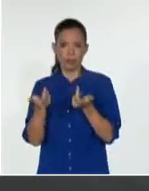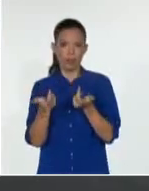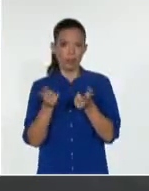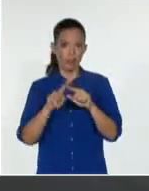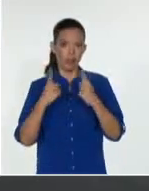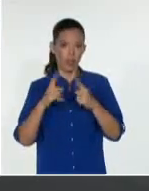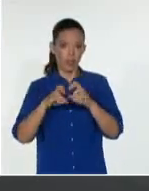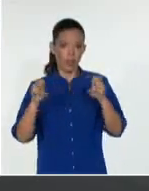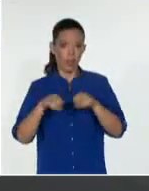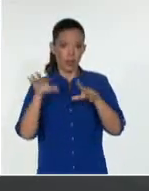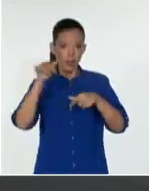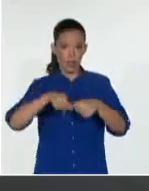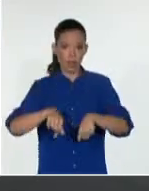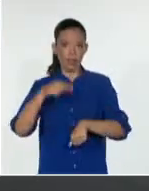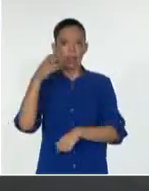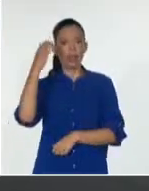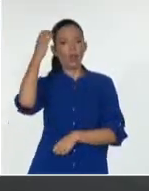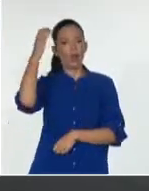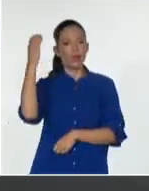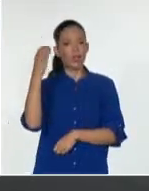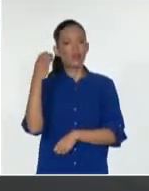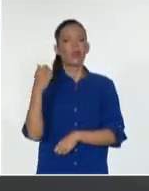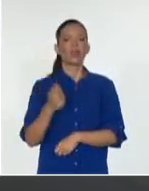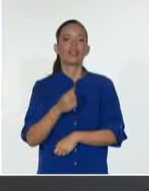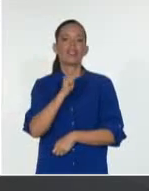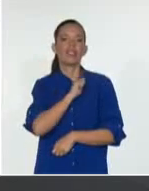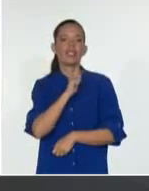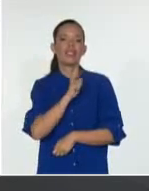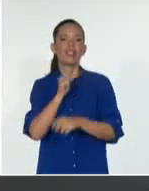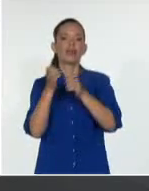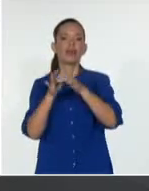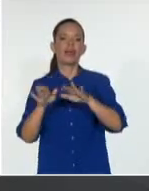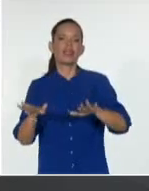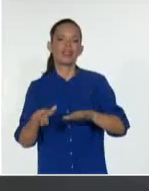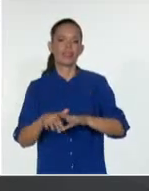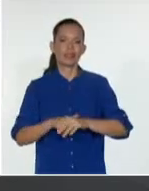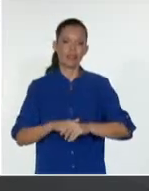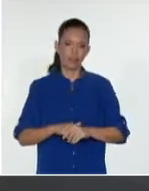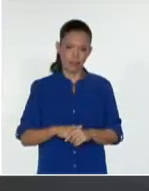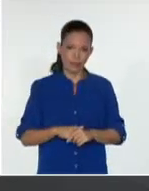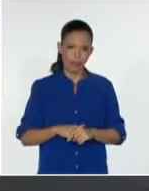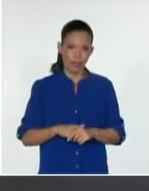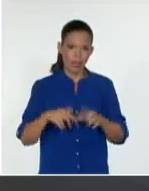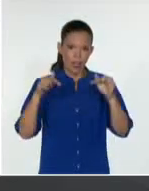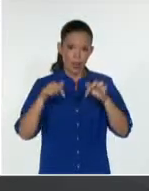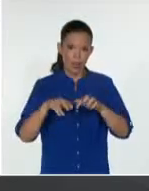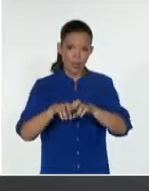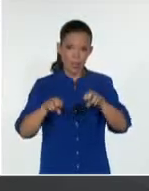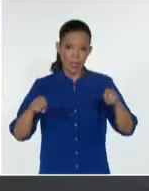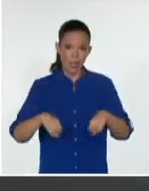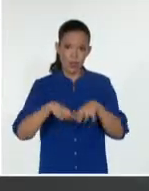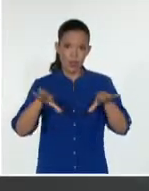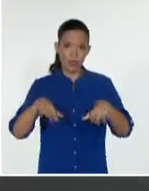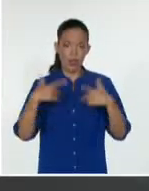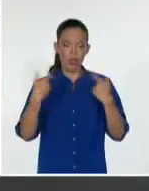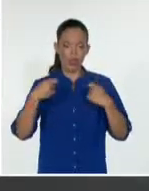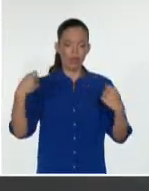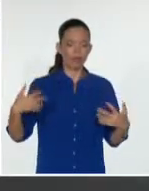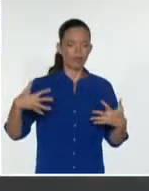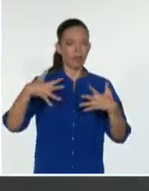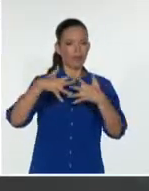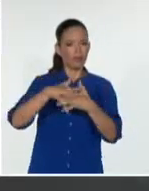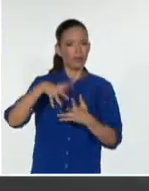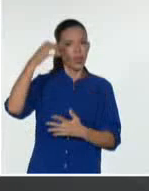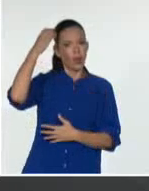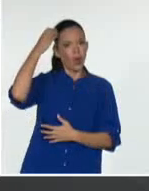de pactar un cese al fuego con todos los actores armados hoy en conflicto con el Estado y en conflicto entre sí,